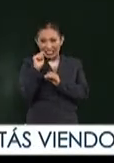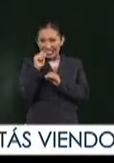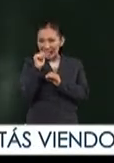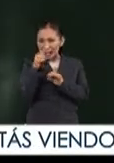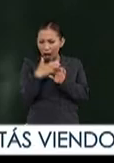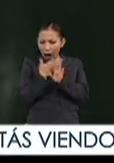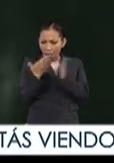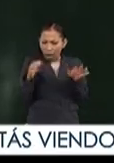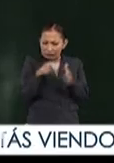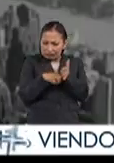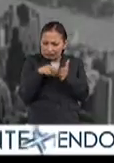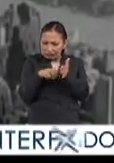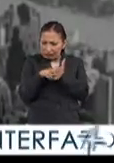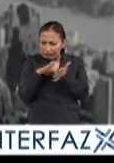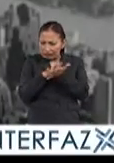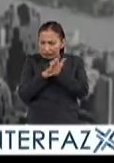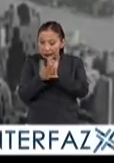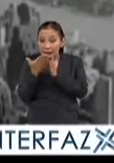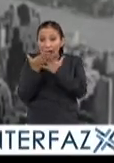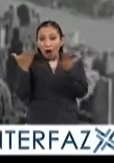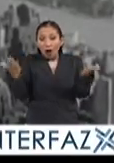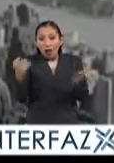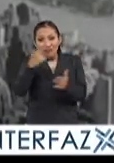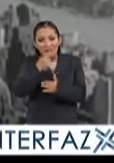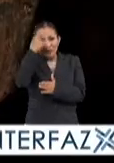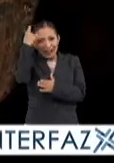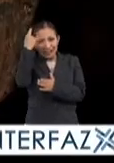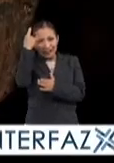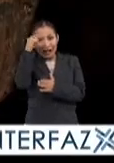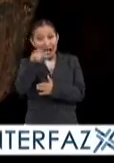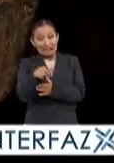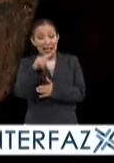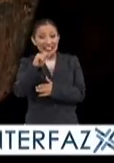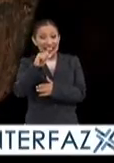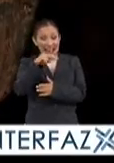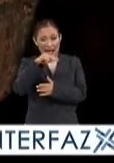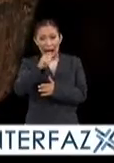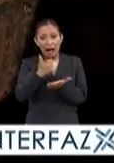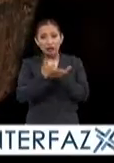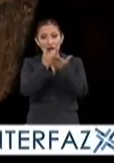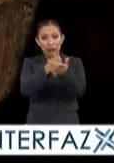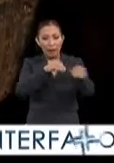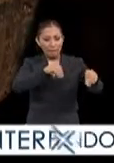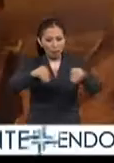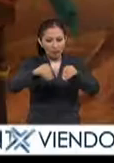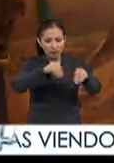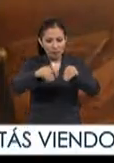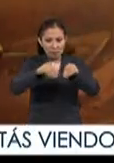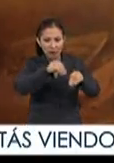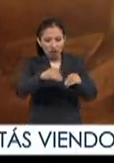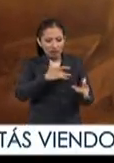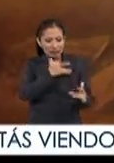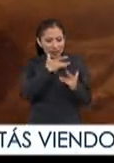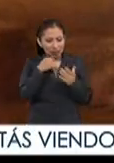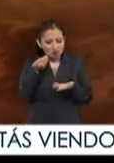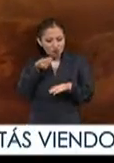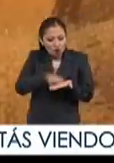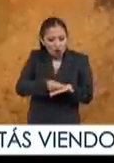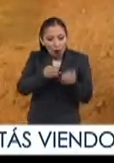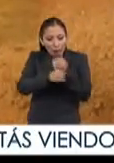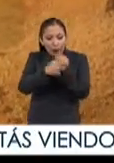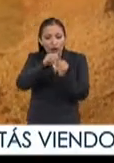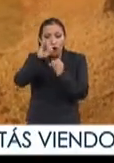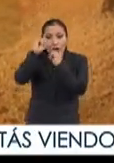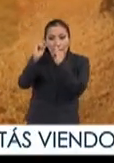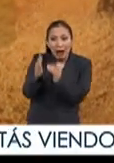perfeccionado y sobre todo se ha vuelto accesible esta técnica permite dar movimiento y sentimiento a objetos o